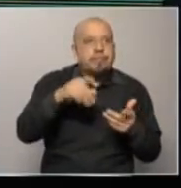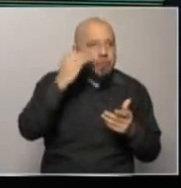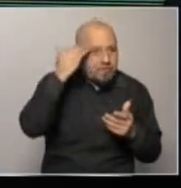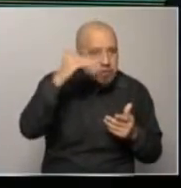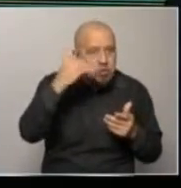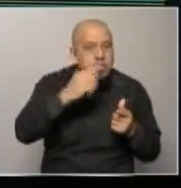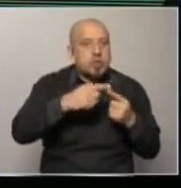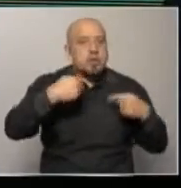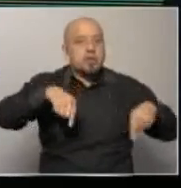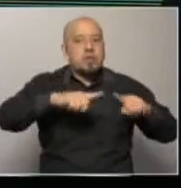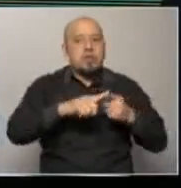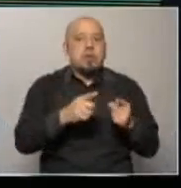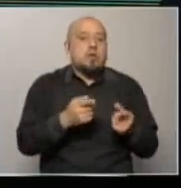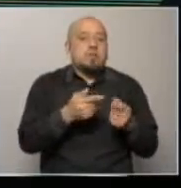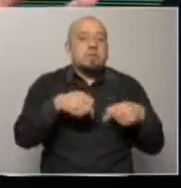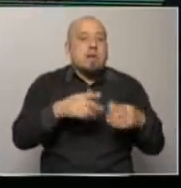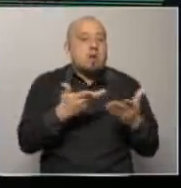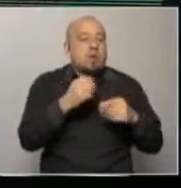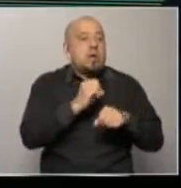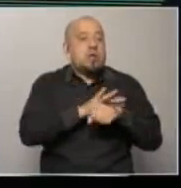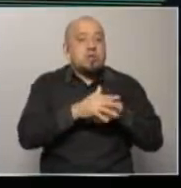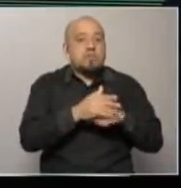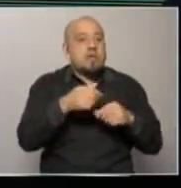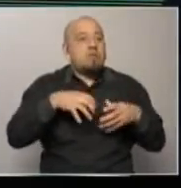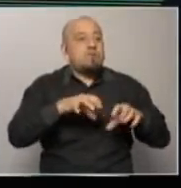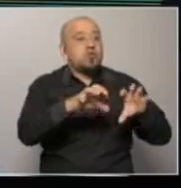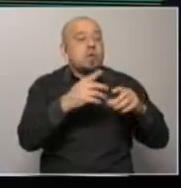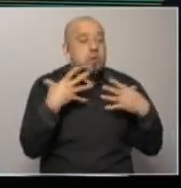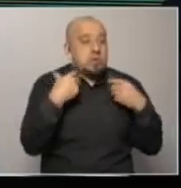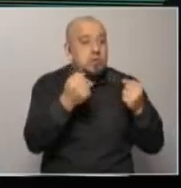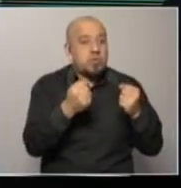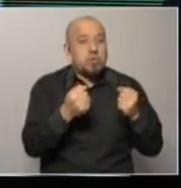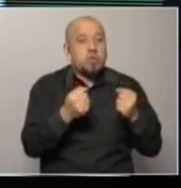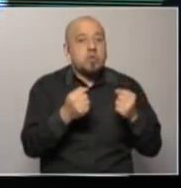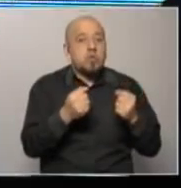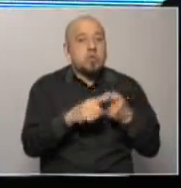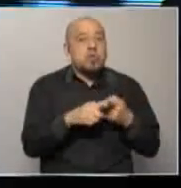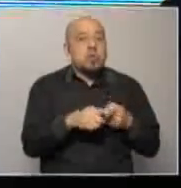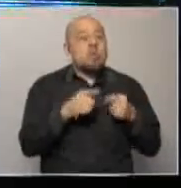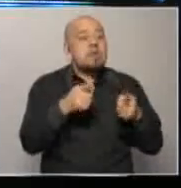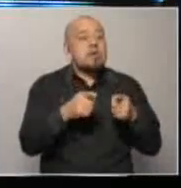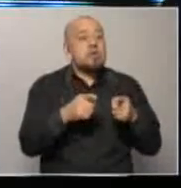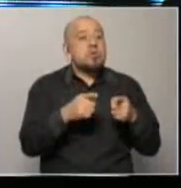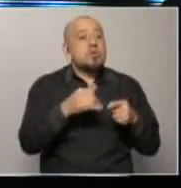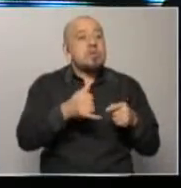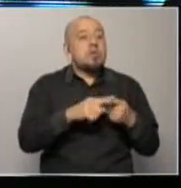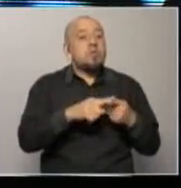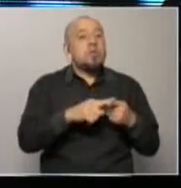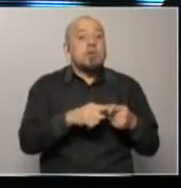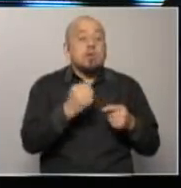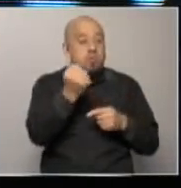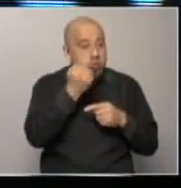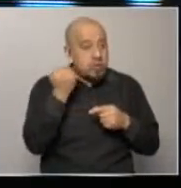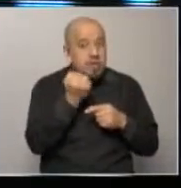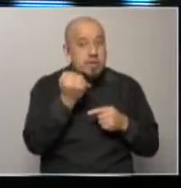sectores sociales en medio de la pandemia, a los propios funcionarios de la salud, y luego eso tiene un efecto de segunda ronda que va a ser muy